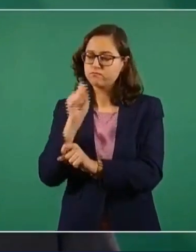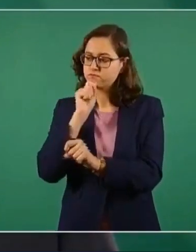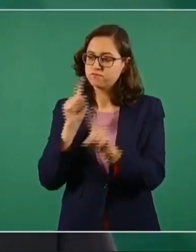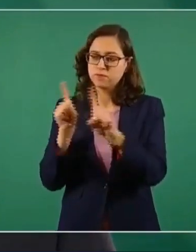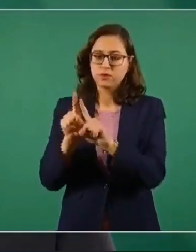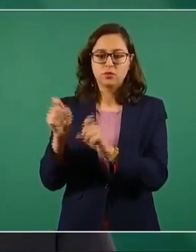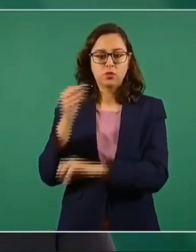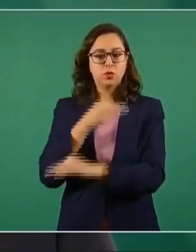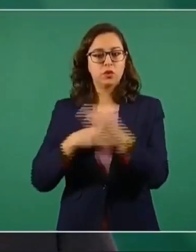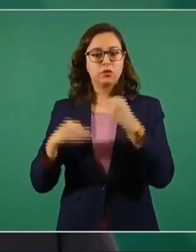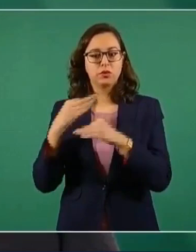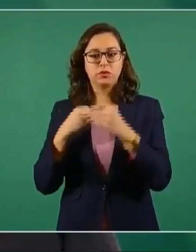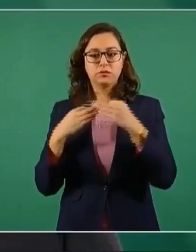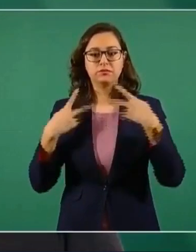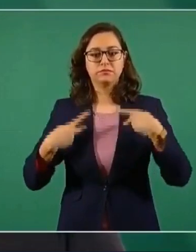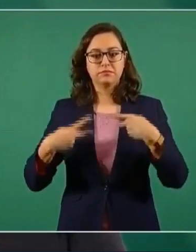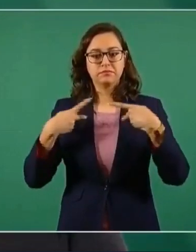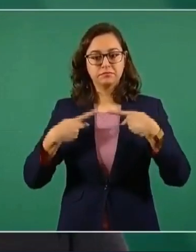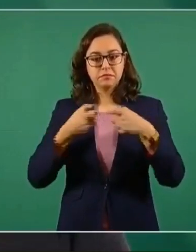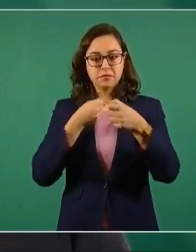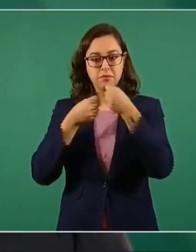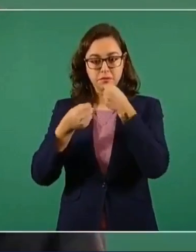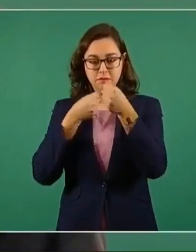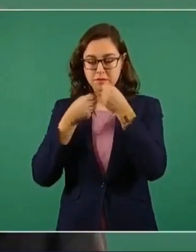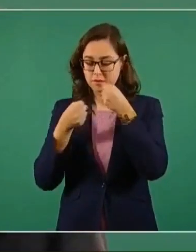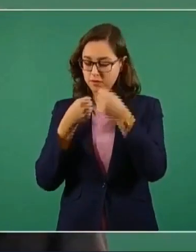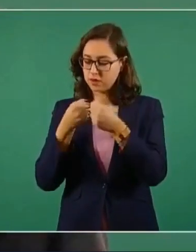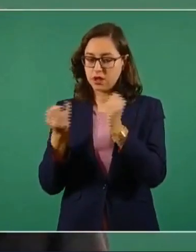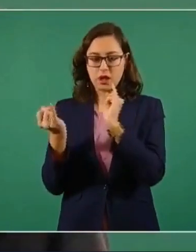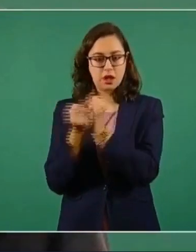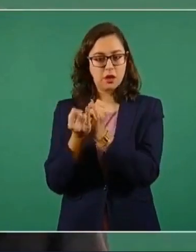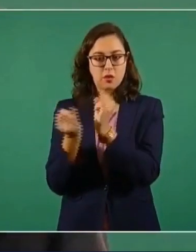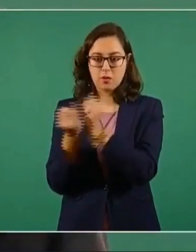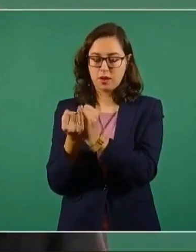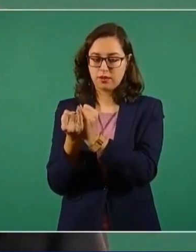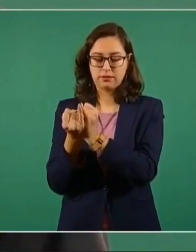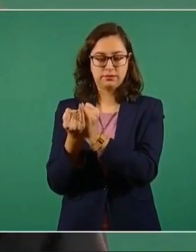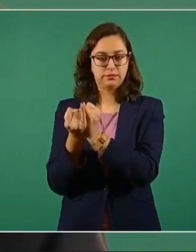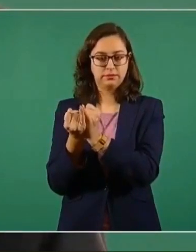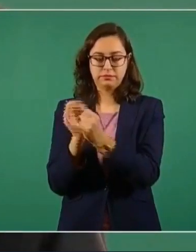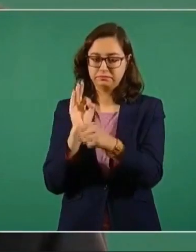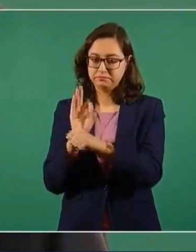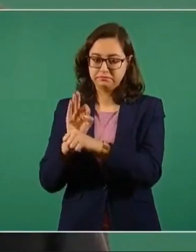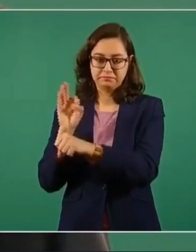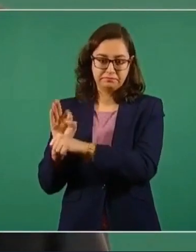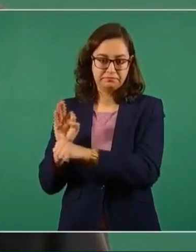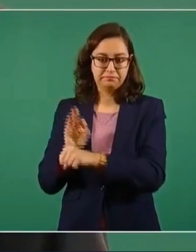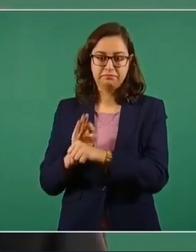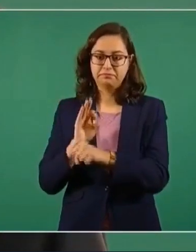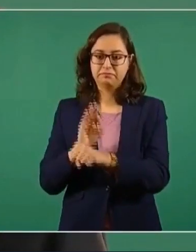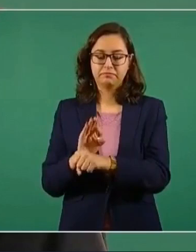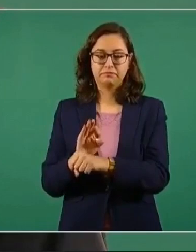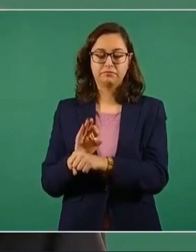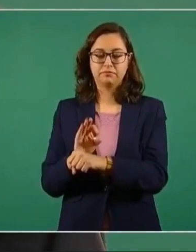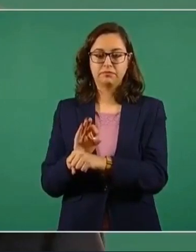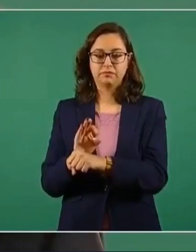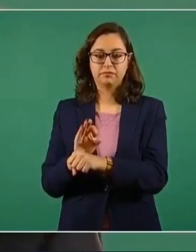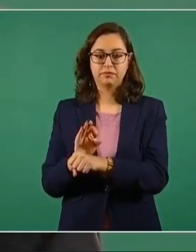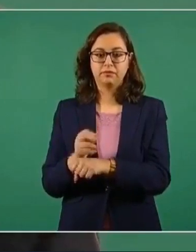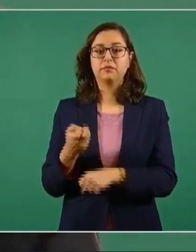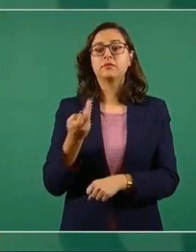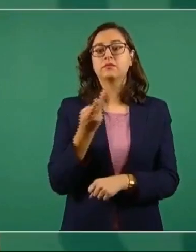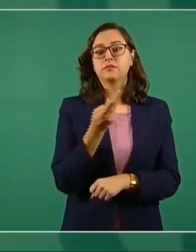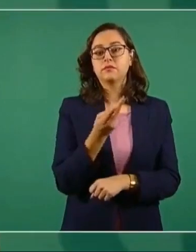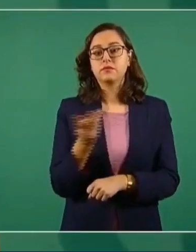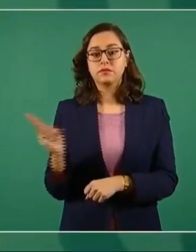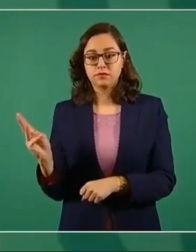periodistas ciudadanos, con la garantía de